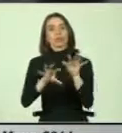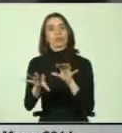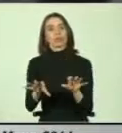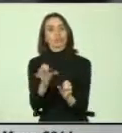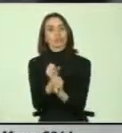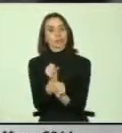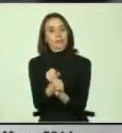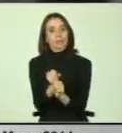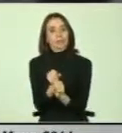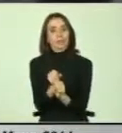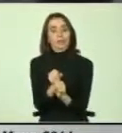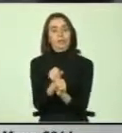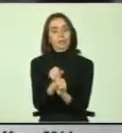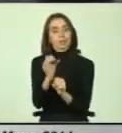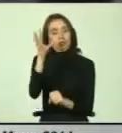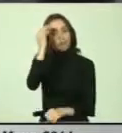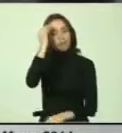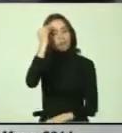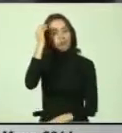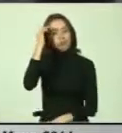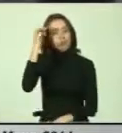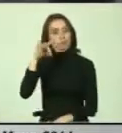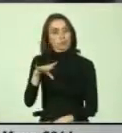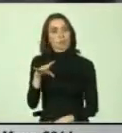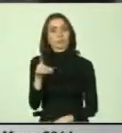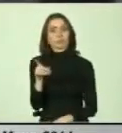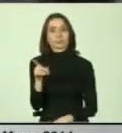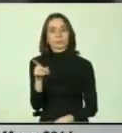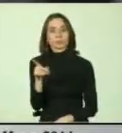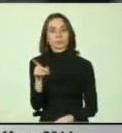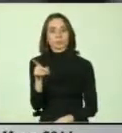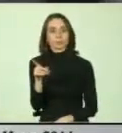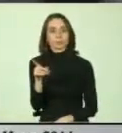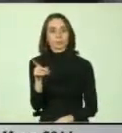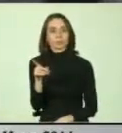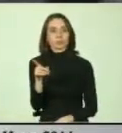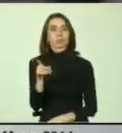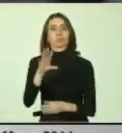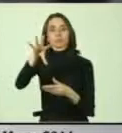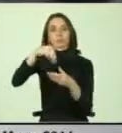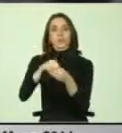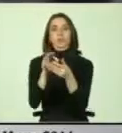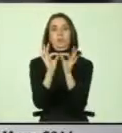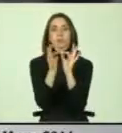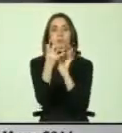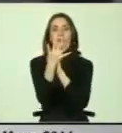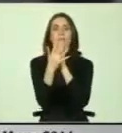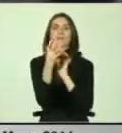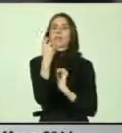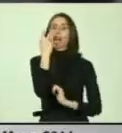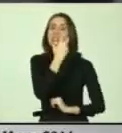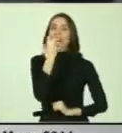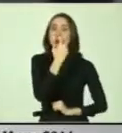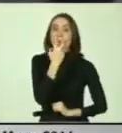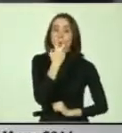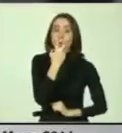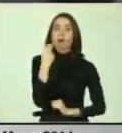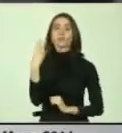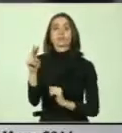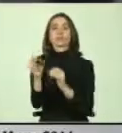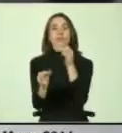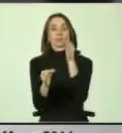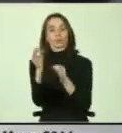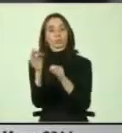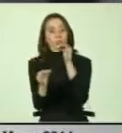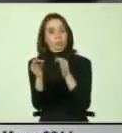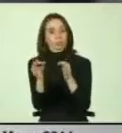trabajando, que tiene muy presente, esencialmente es la incorporación de traductores de lengua en sus procedimientos judiciales,